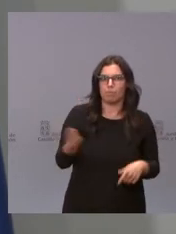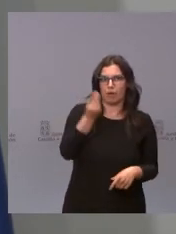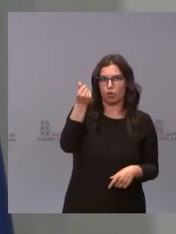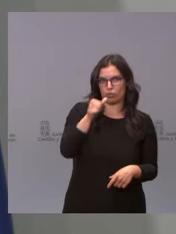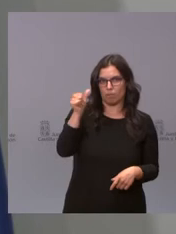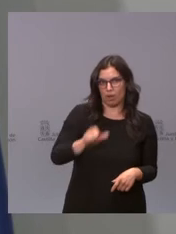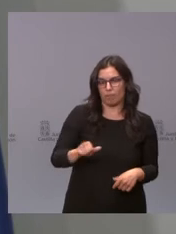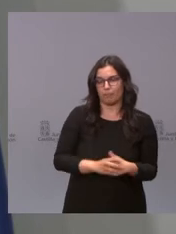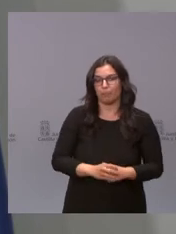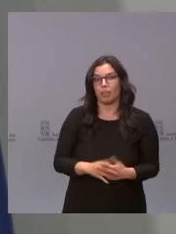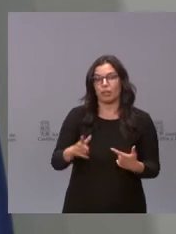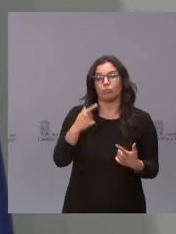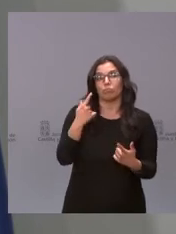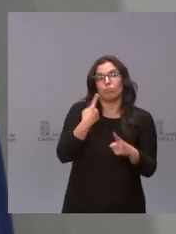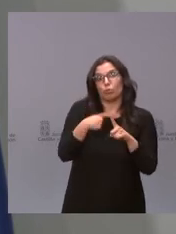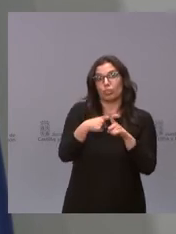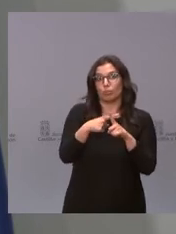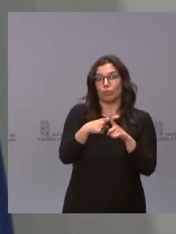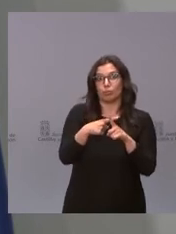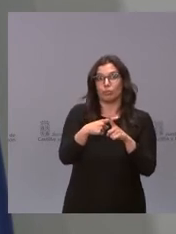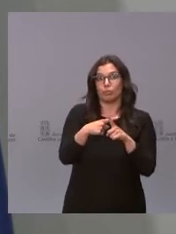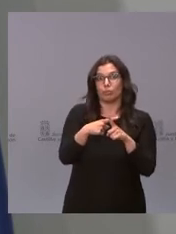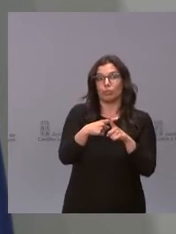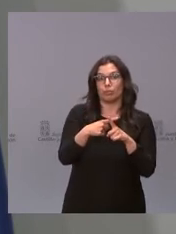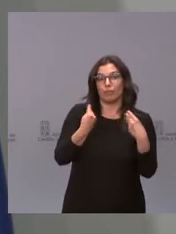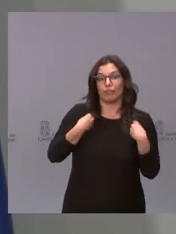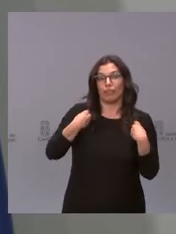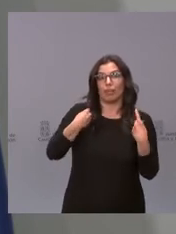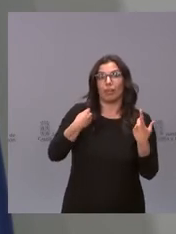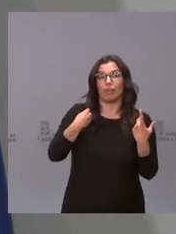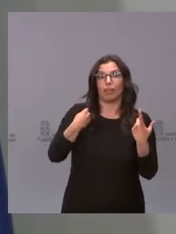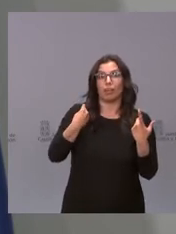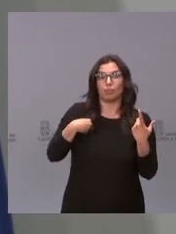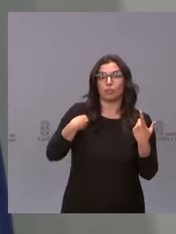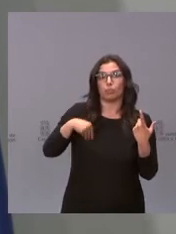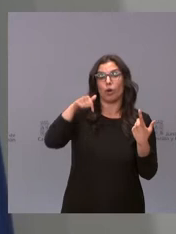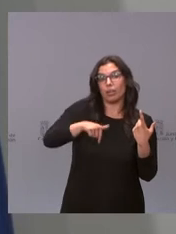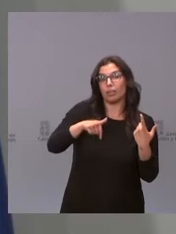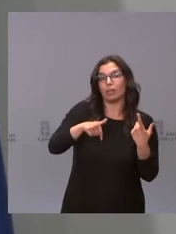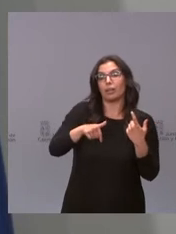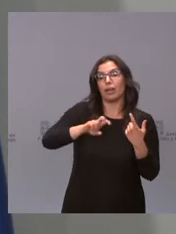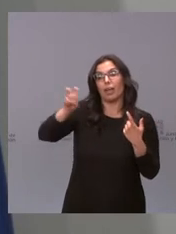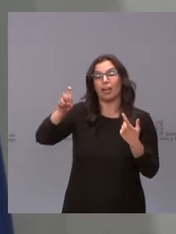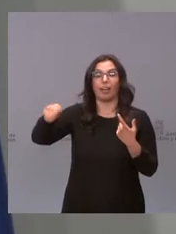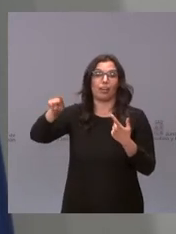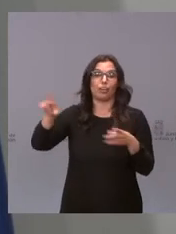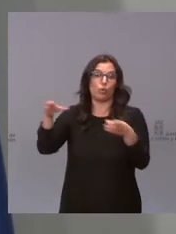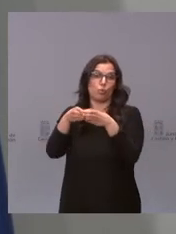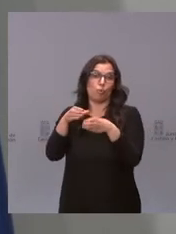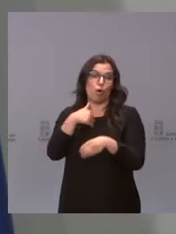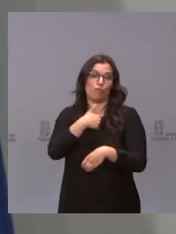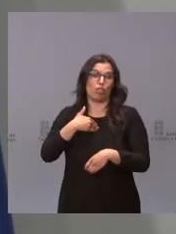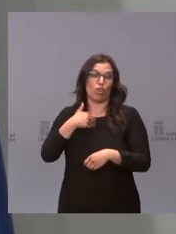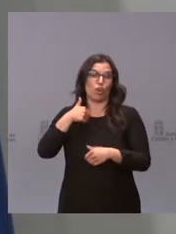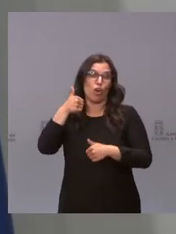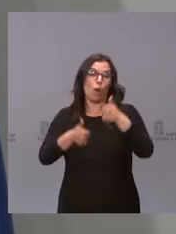semana. Es una de las ventajas de vivir en un sitio y hacer oposición en un sitio donde los datos